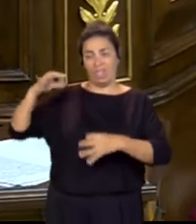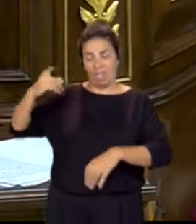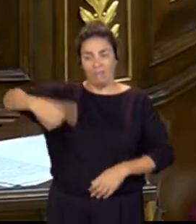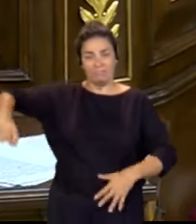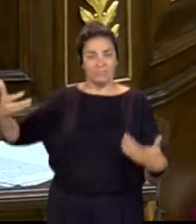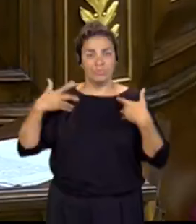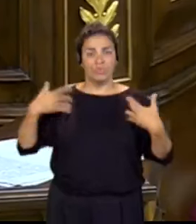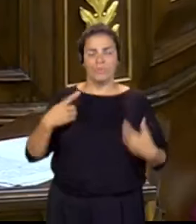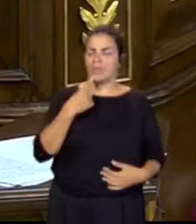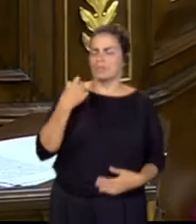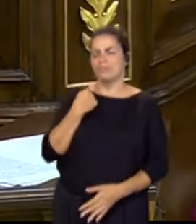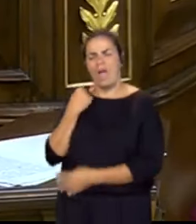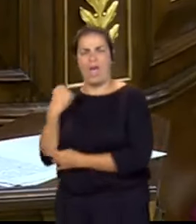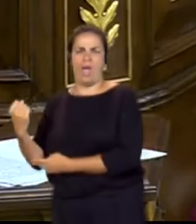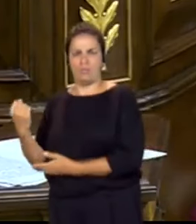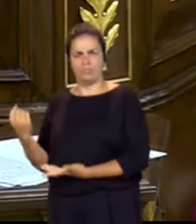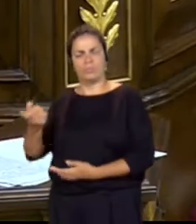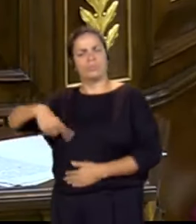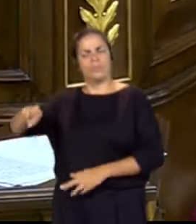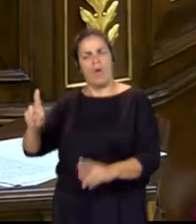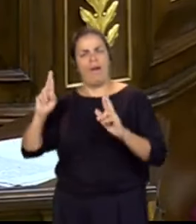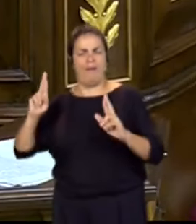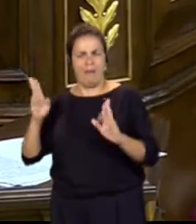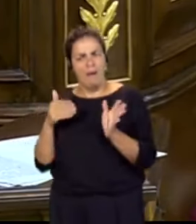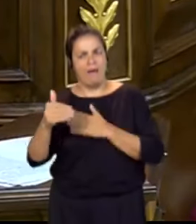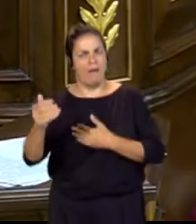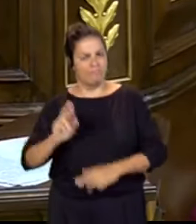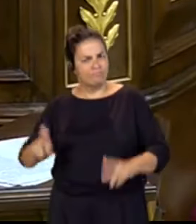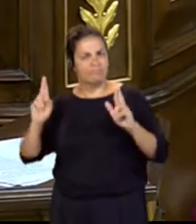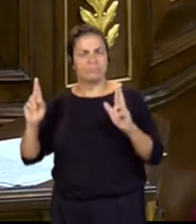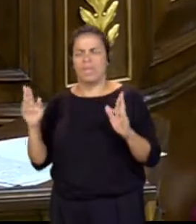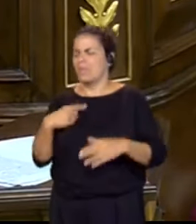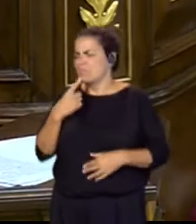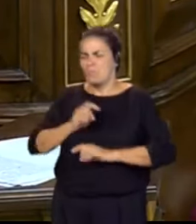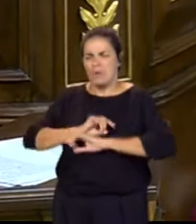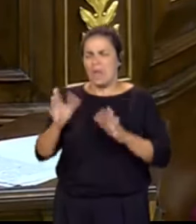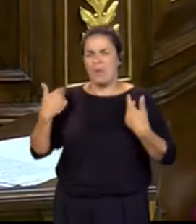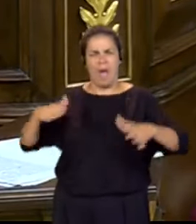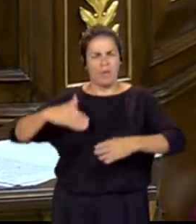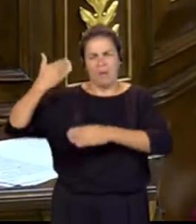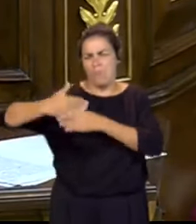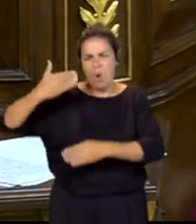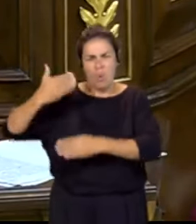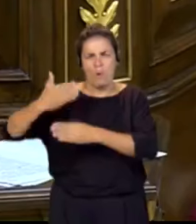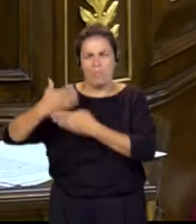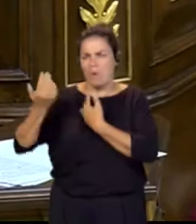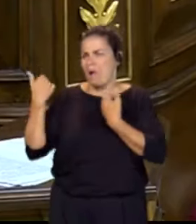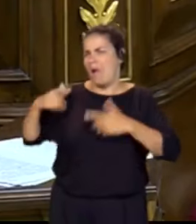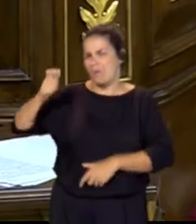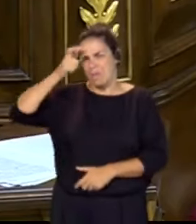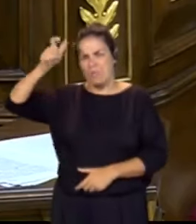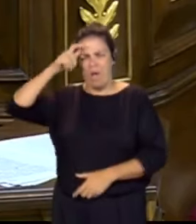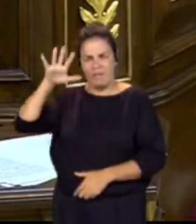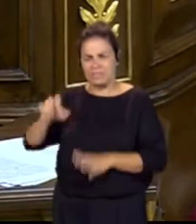ellos, que hay esperanza. Y dejar muy claro que por muchos muros que se levanten, por muchos pueblos que se bombardeen